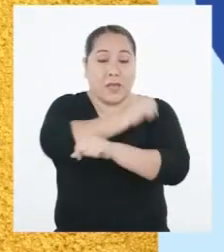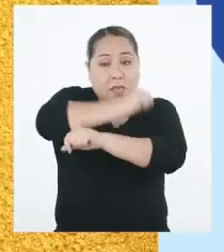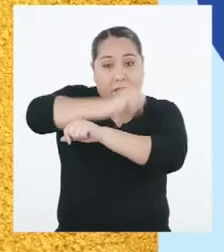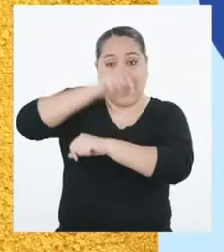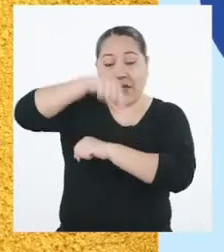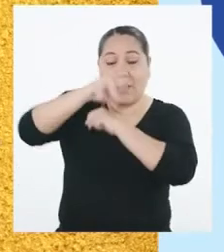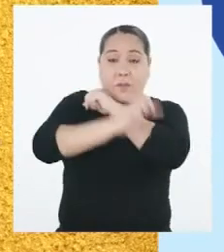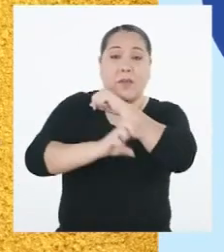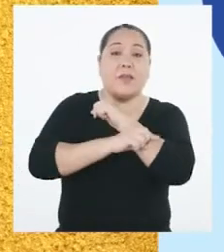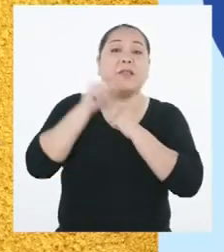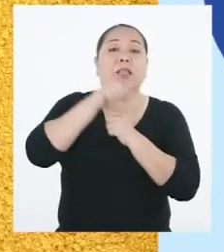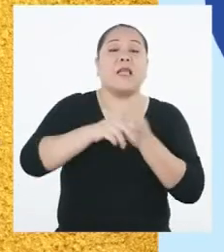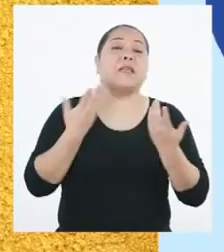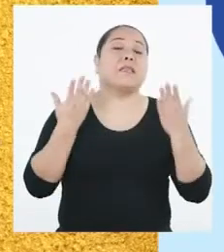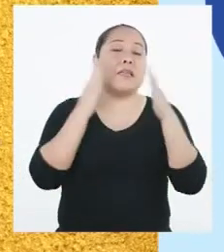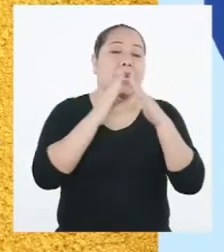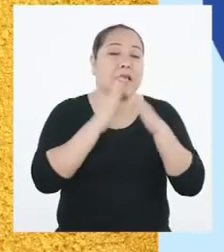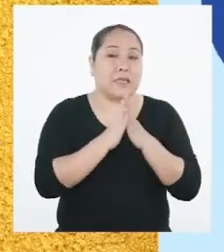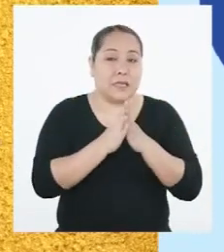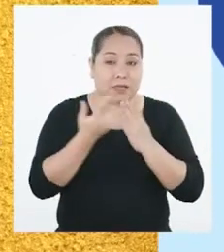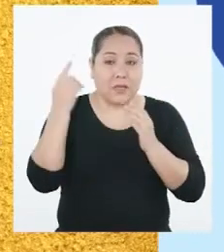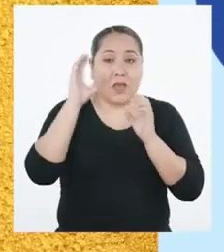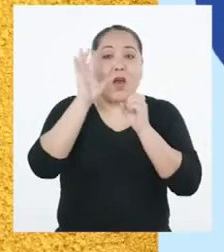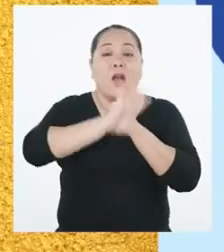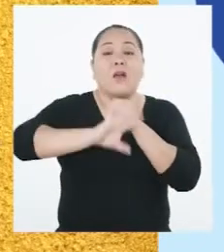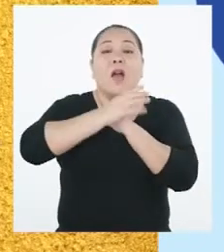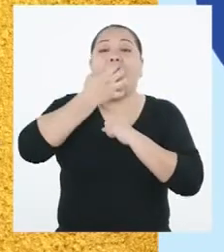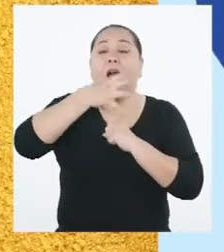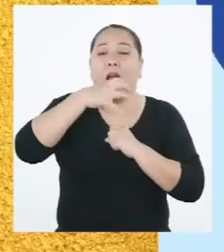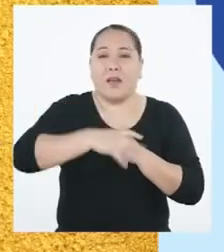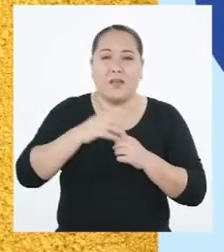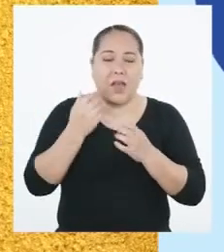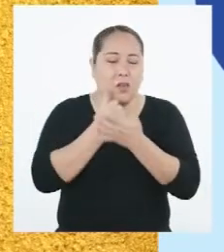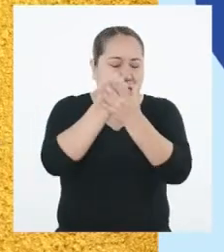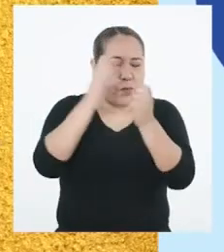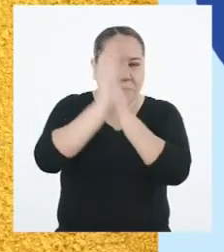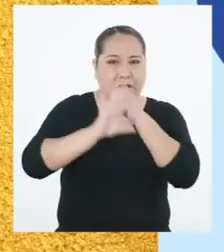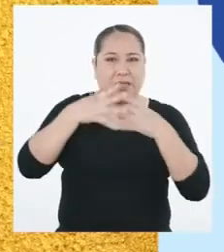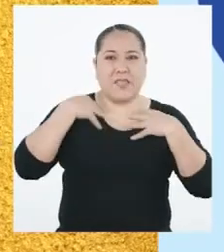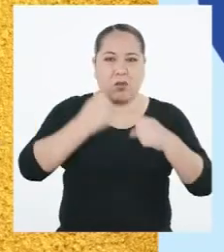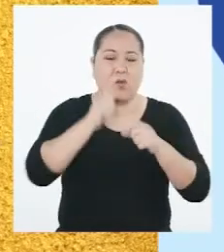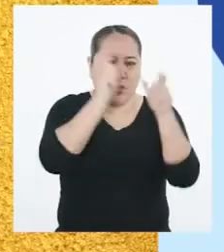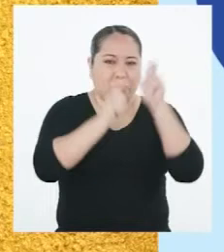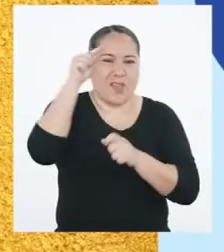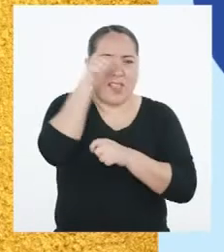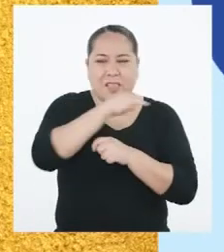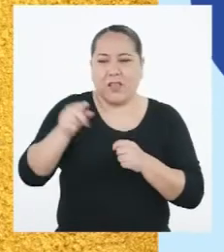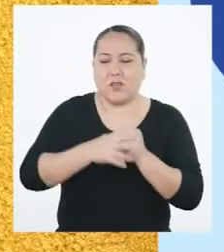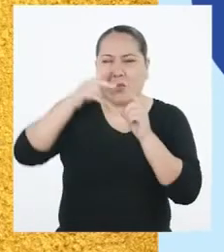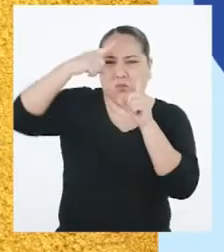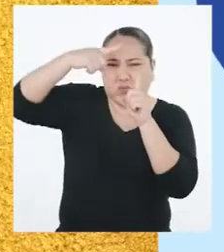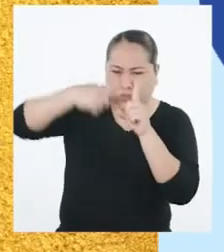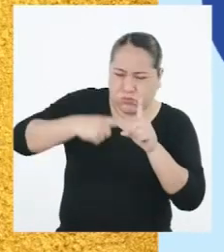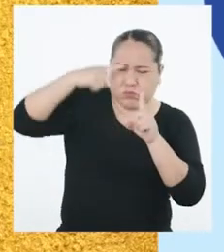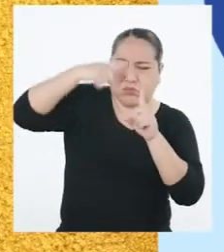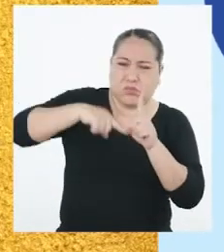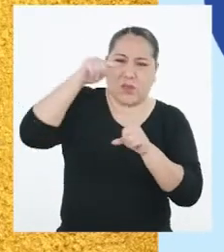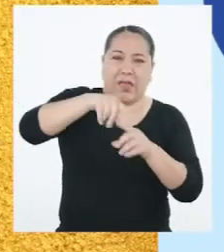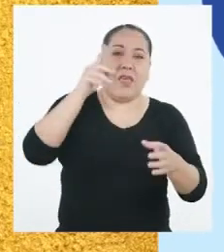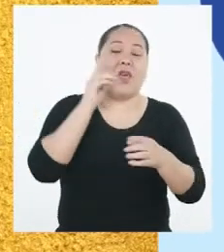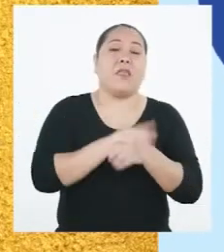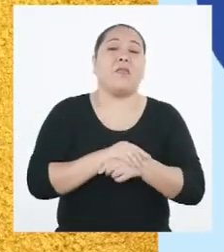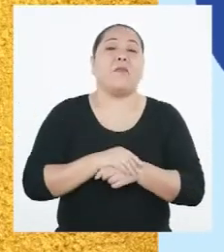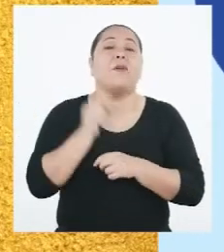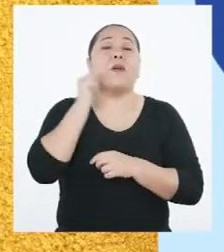país. Las viviendas térmicas ayudan a proteger la salud de las personas frente a estos descensos bruscos de